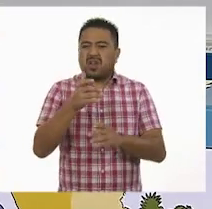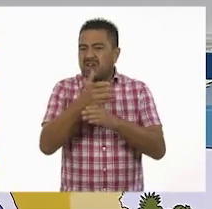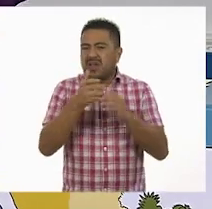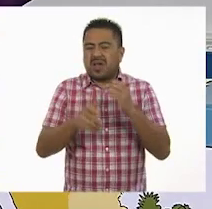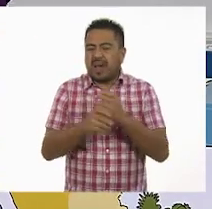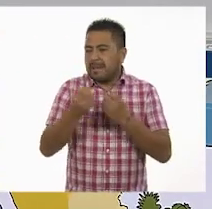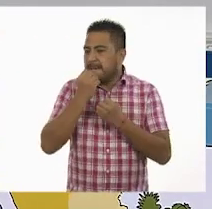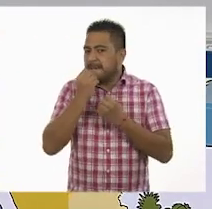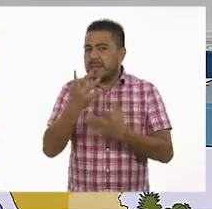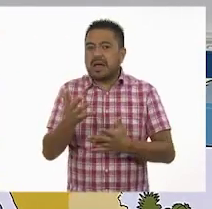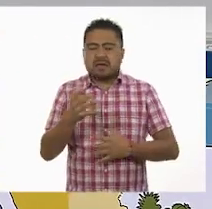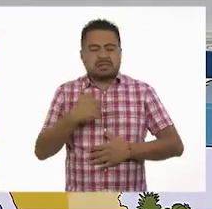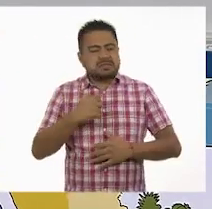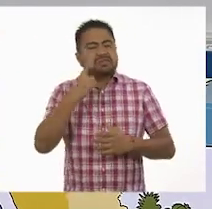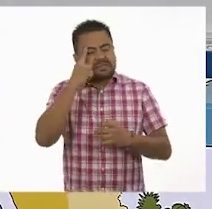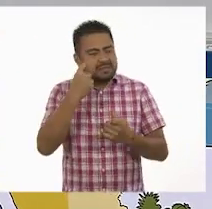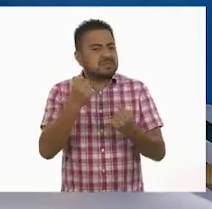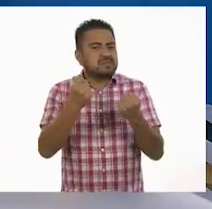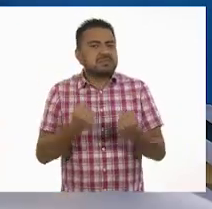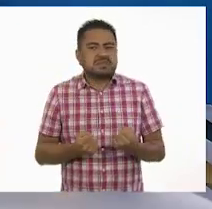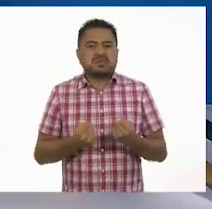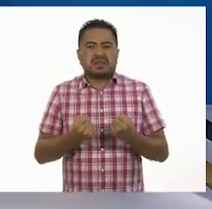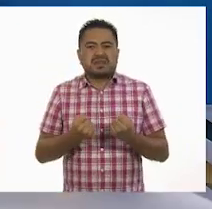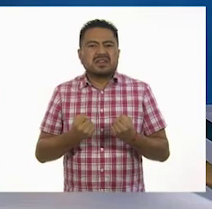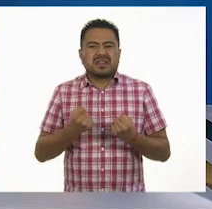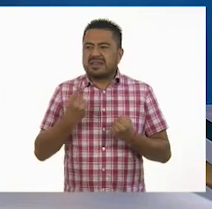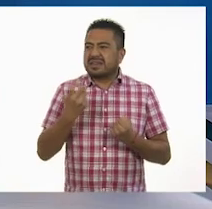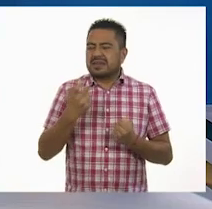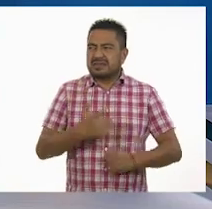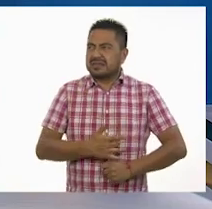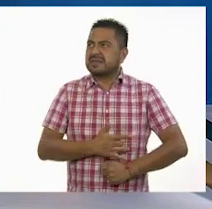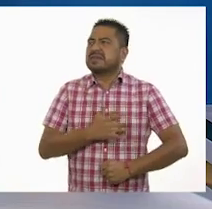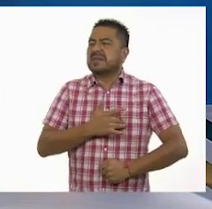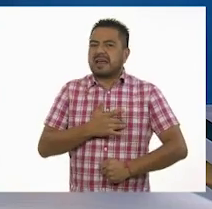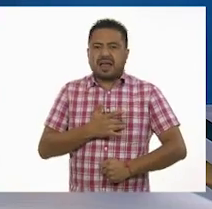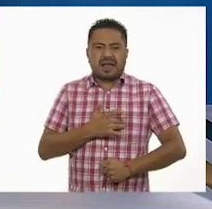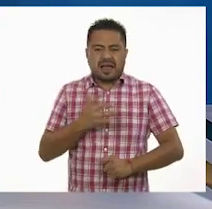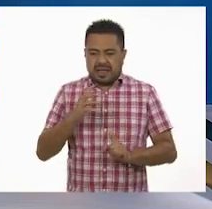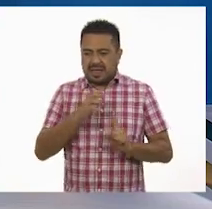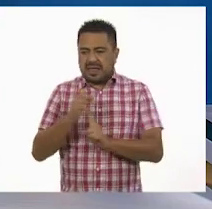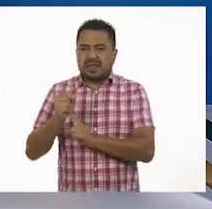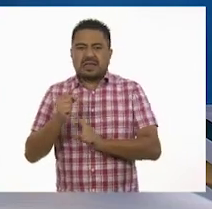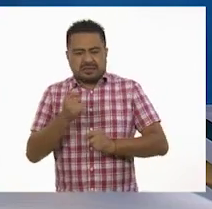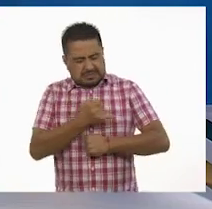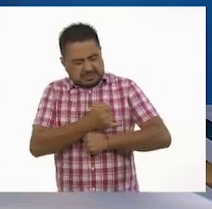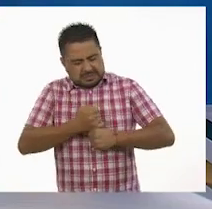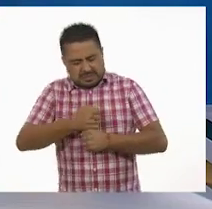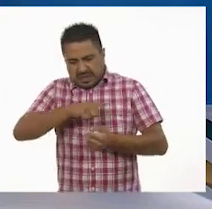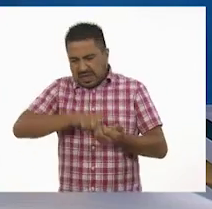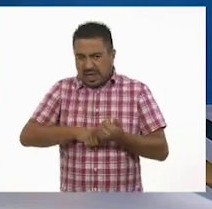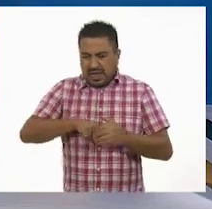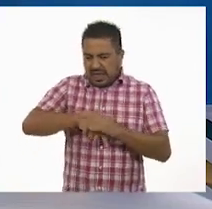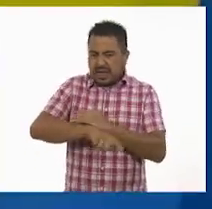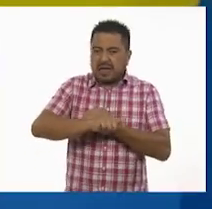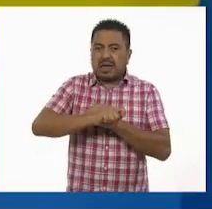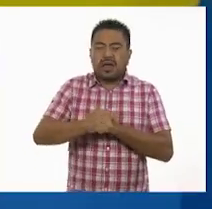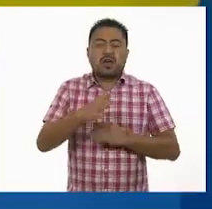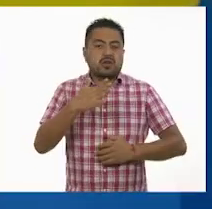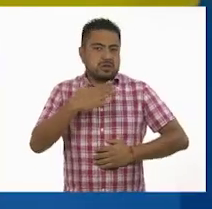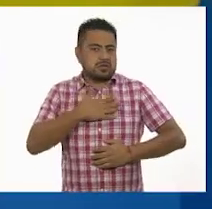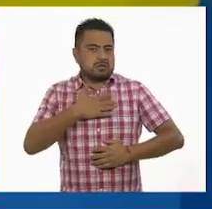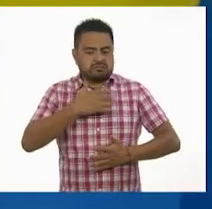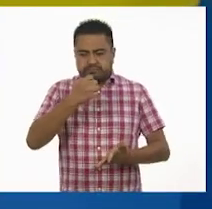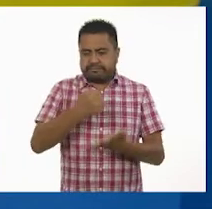maravillosas. Y estoy segura que las musas de la inspiración llegarán con ese estudio y con esa investigación. Yo